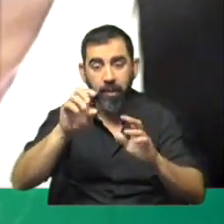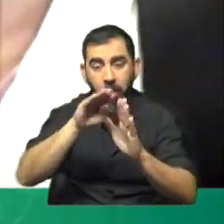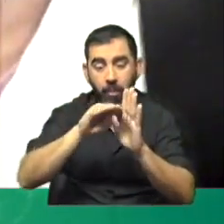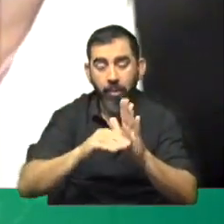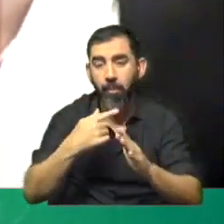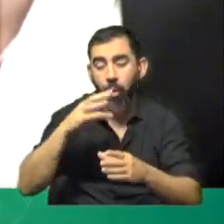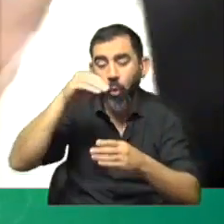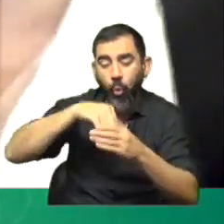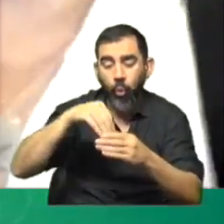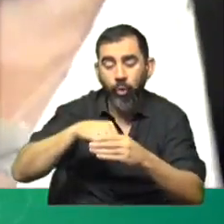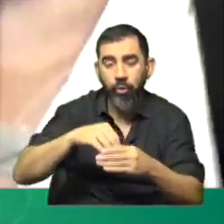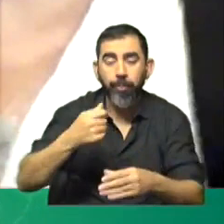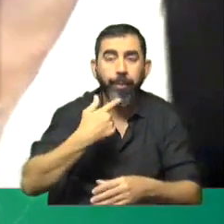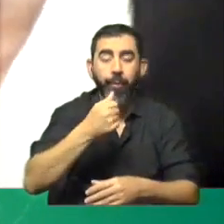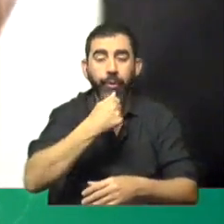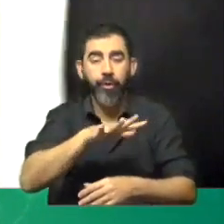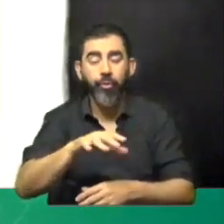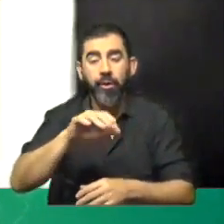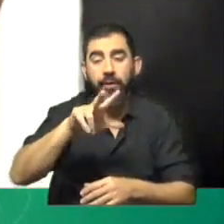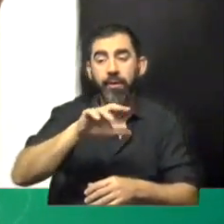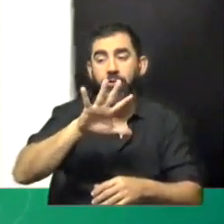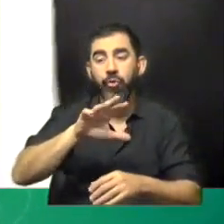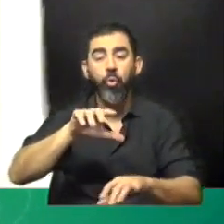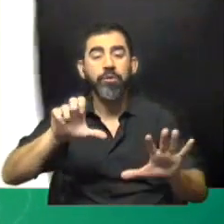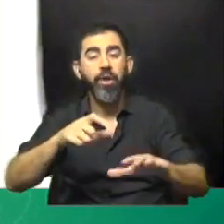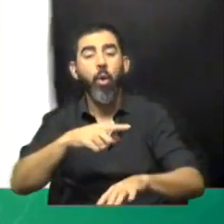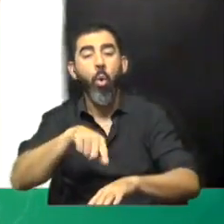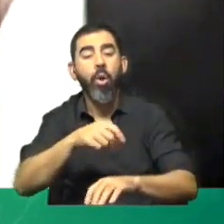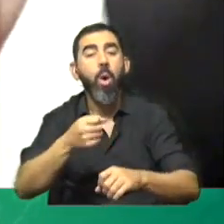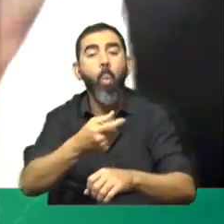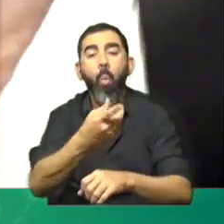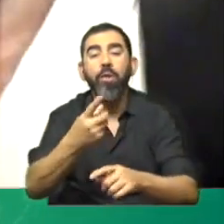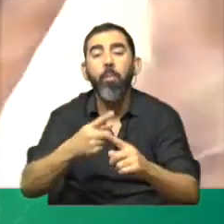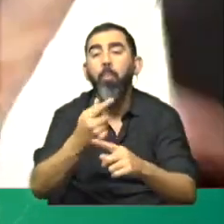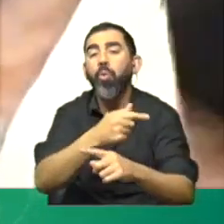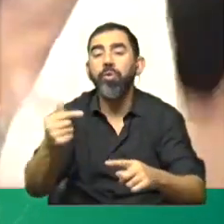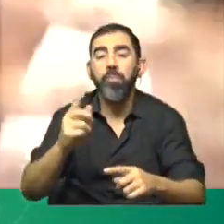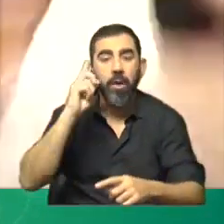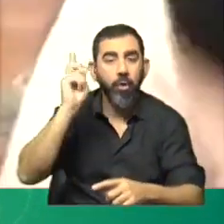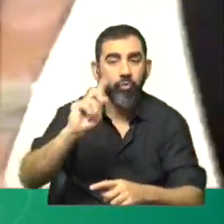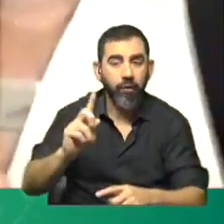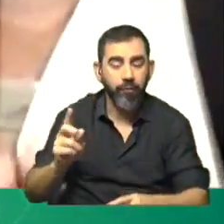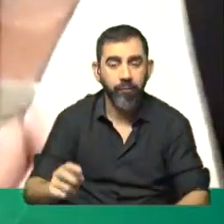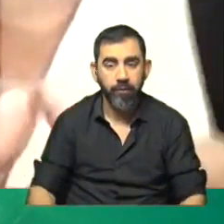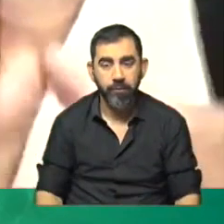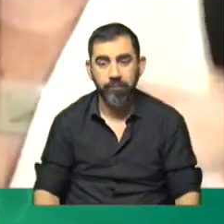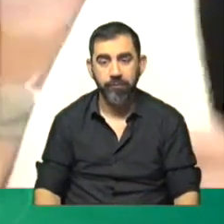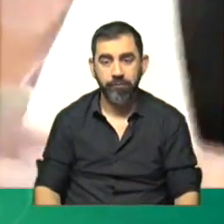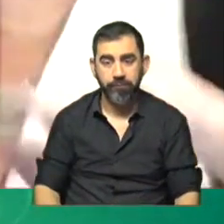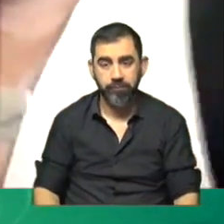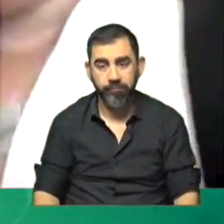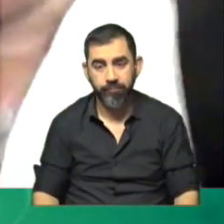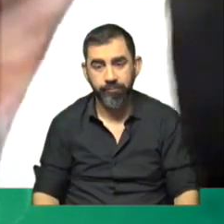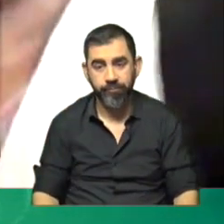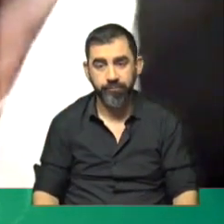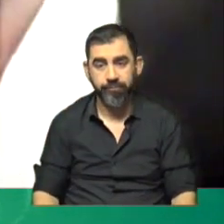por ejemplo, si Historia iba a tener 3, 5, 6 horas a nivel semanal. Claro. Los contenidos que yo voy a poner según